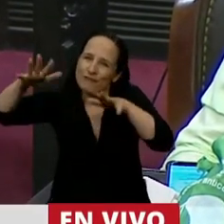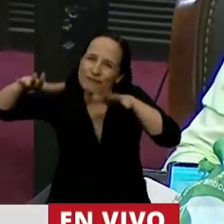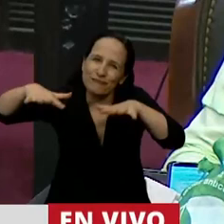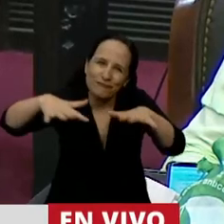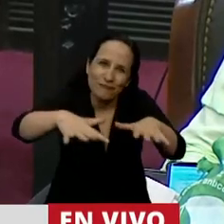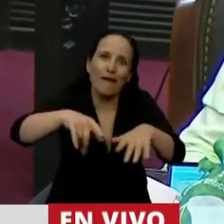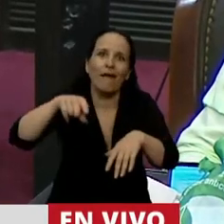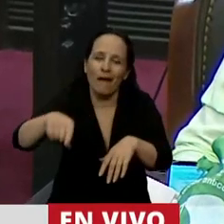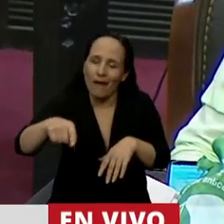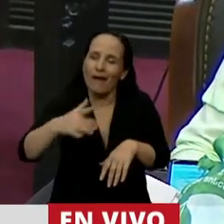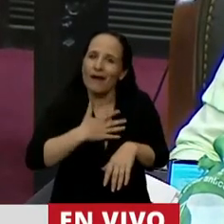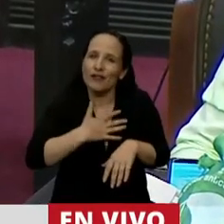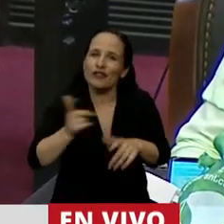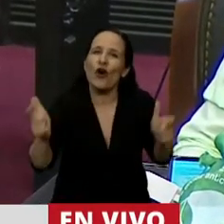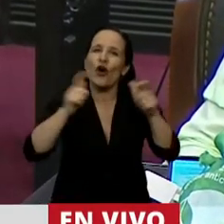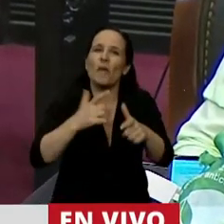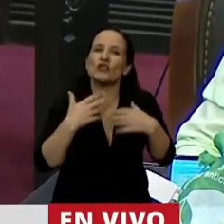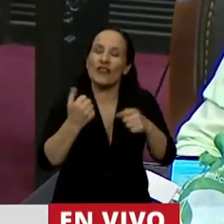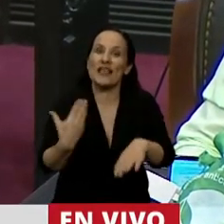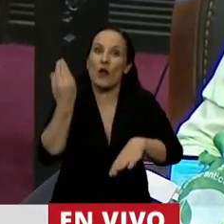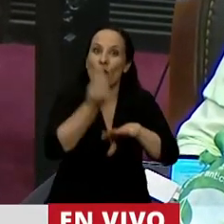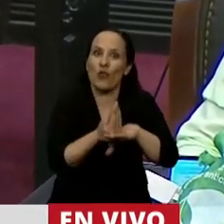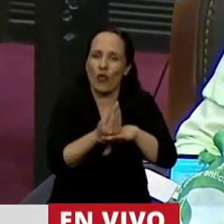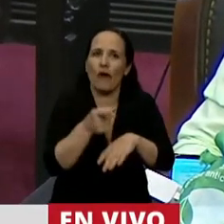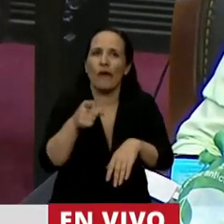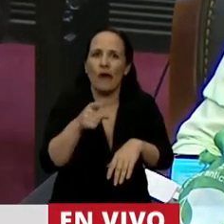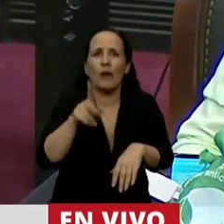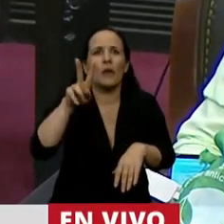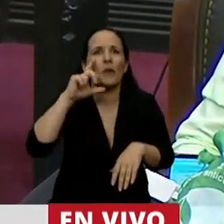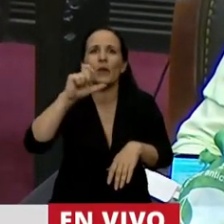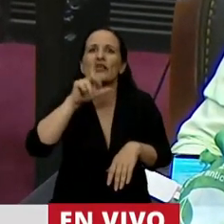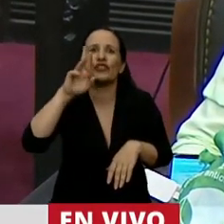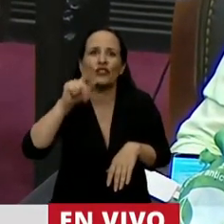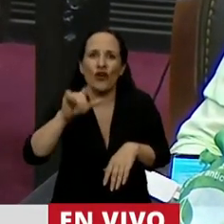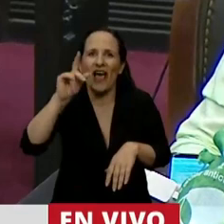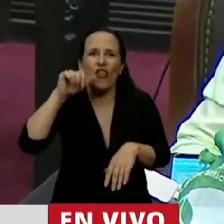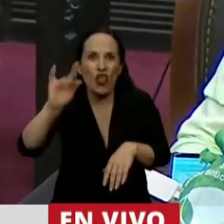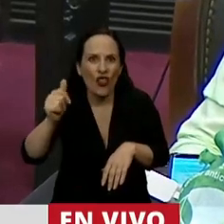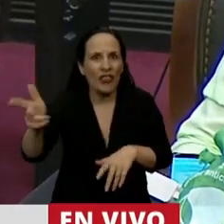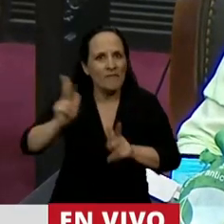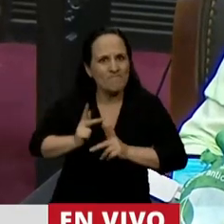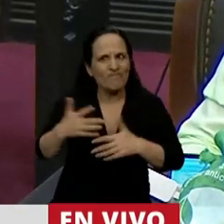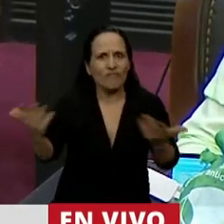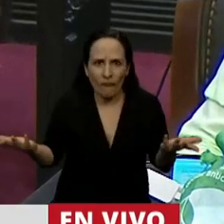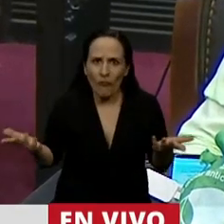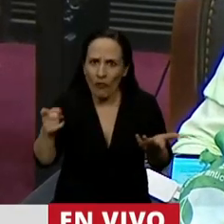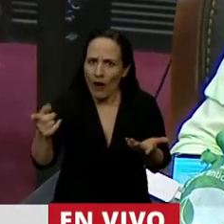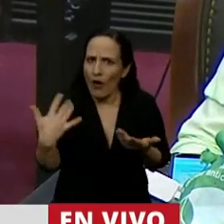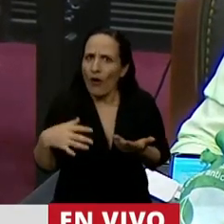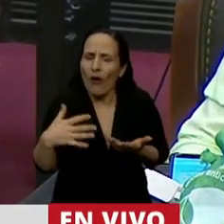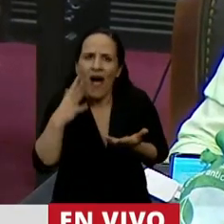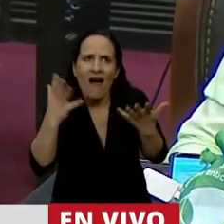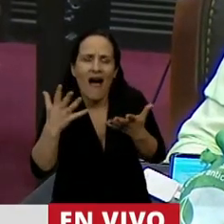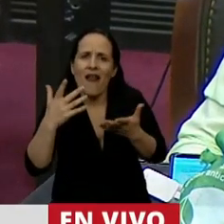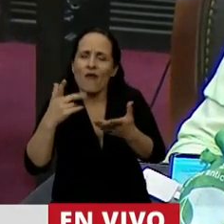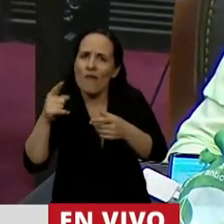Previamente yo presidí a la Comisión de Salud y Victoria Donda me había dicho por qué no hacemos una informativa para